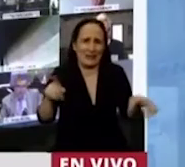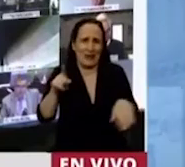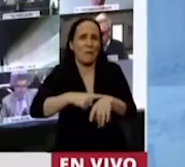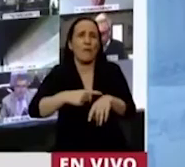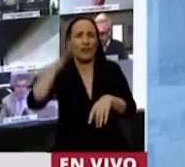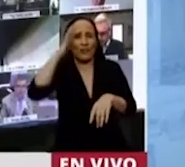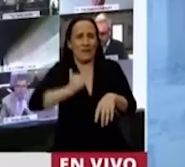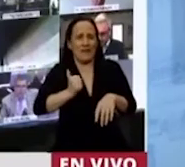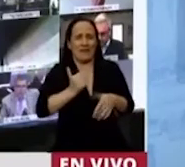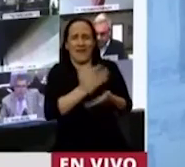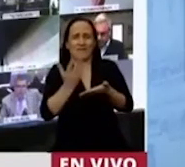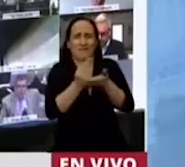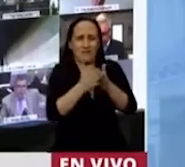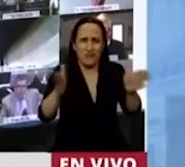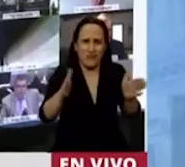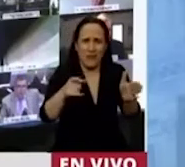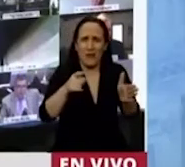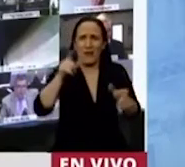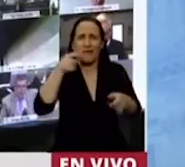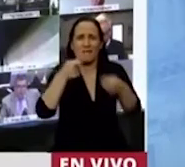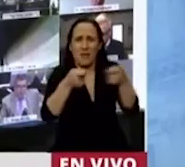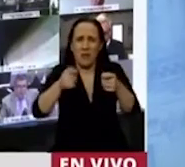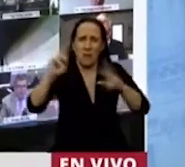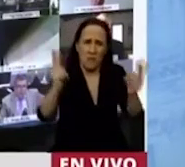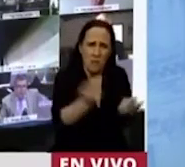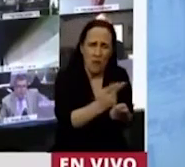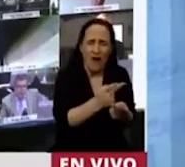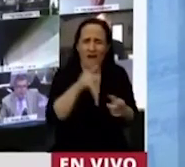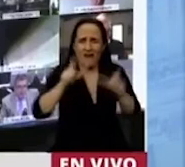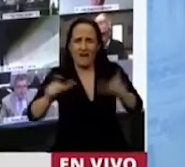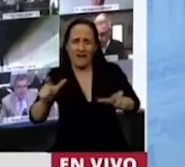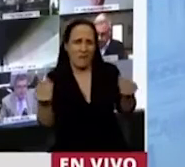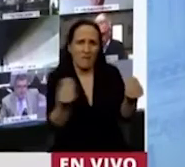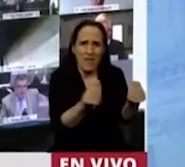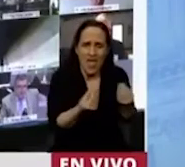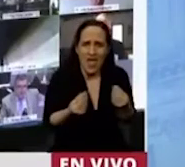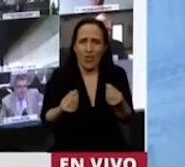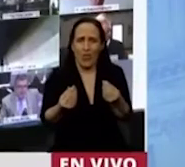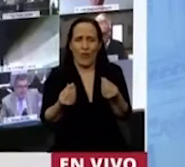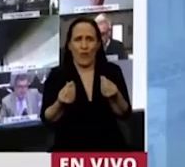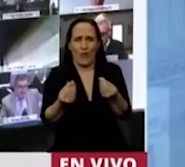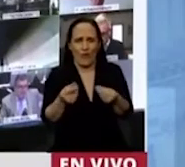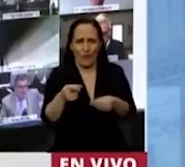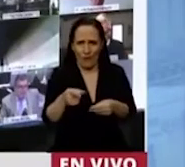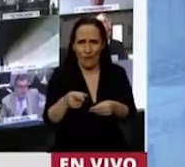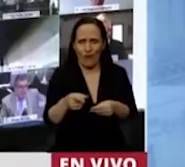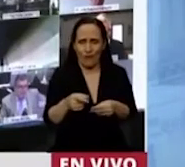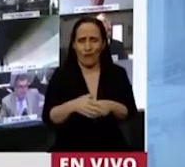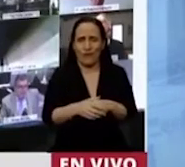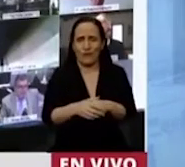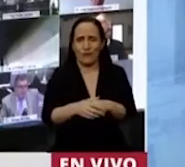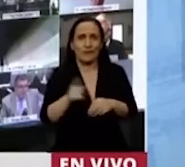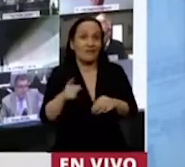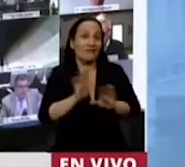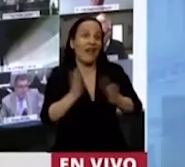de Estado, las noches de la muerte, el miedo, el valor supremo de la pérdida